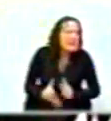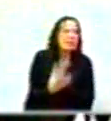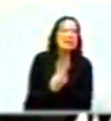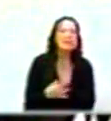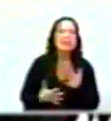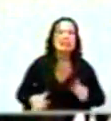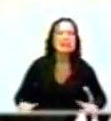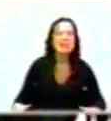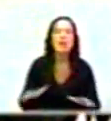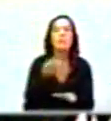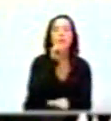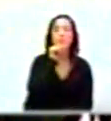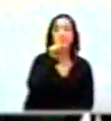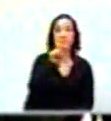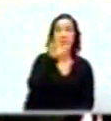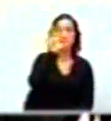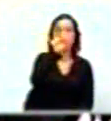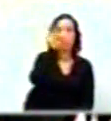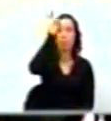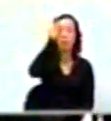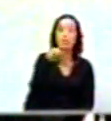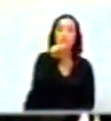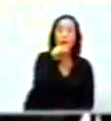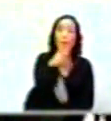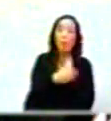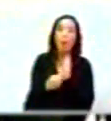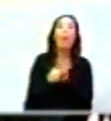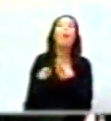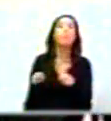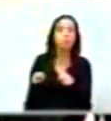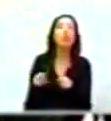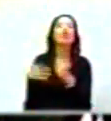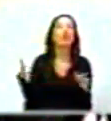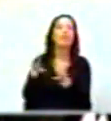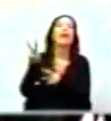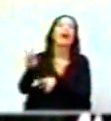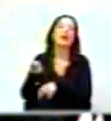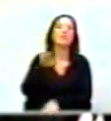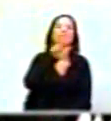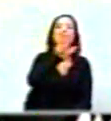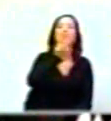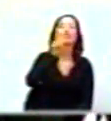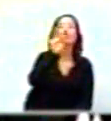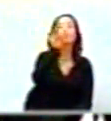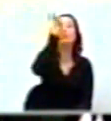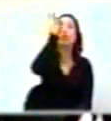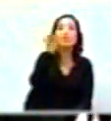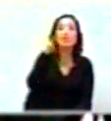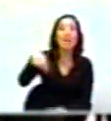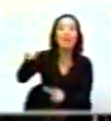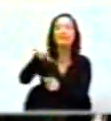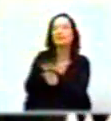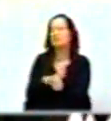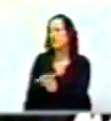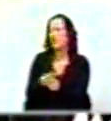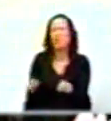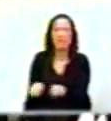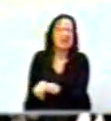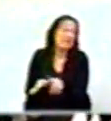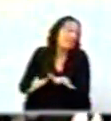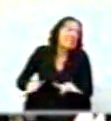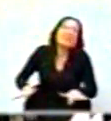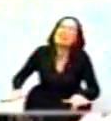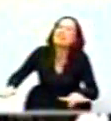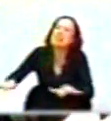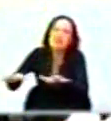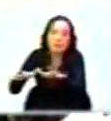65% de la pobreza está allá en el agro, 32% de ellos en condiciones de miseria. Estas